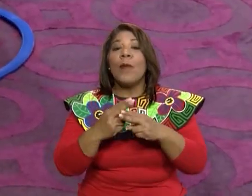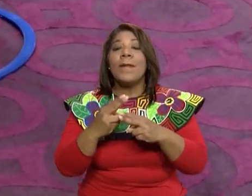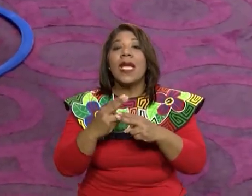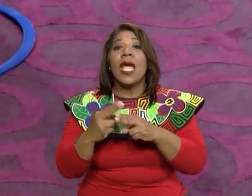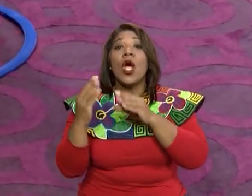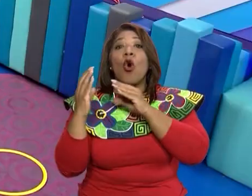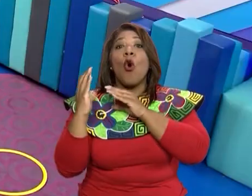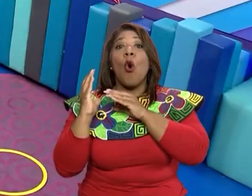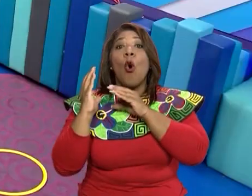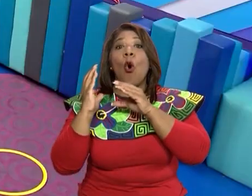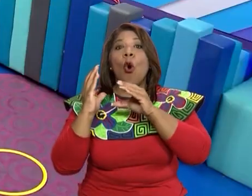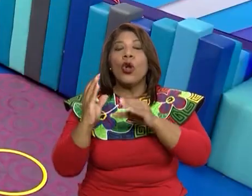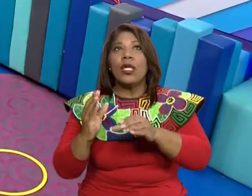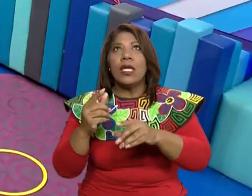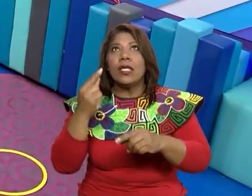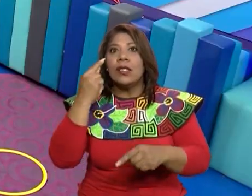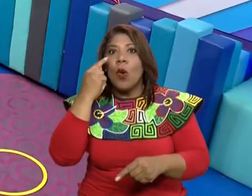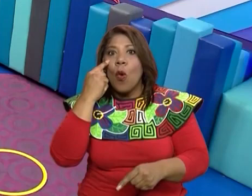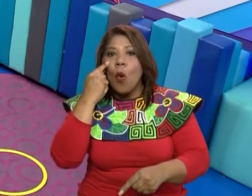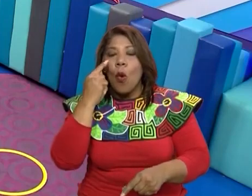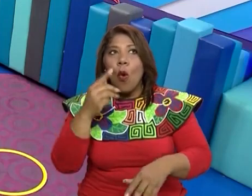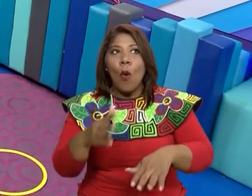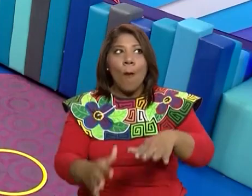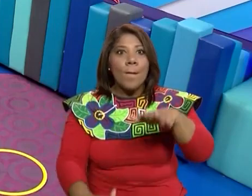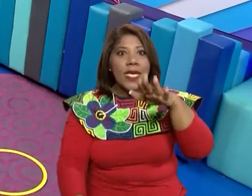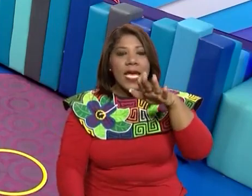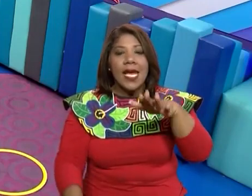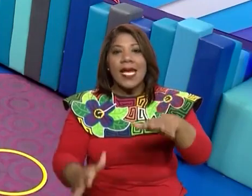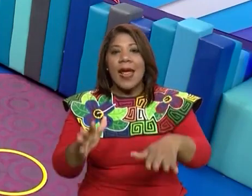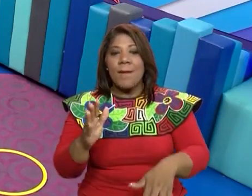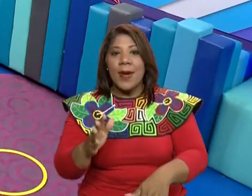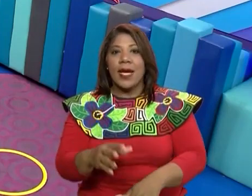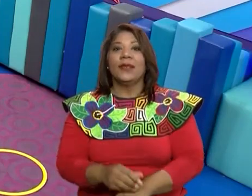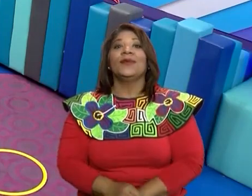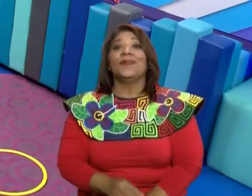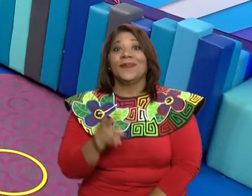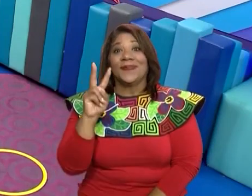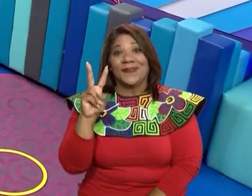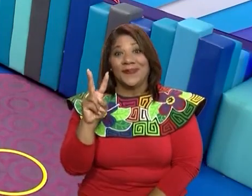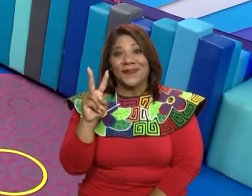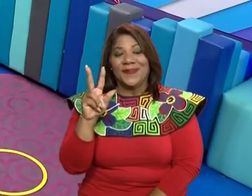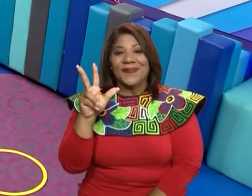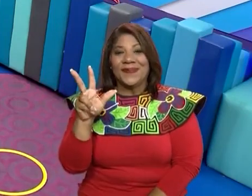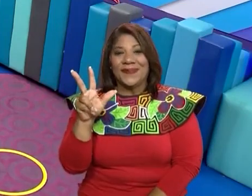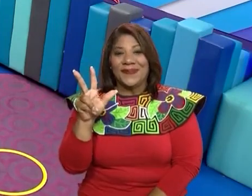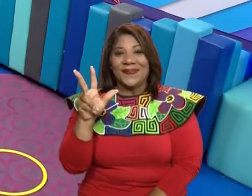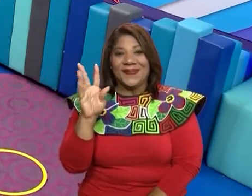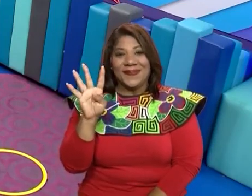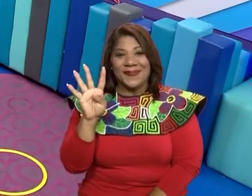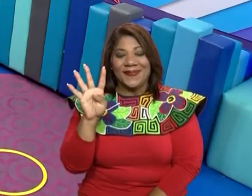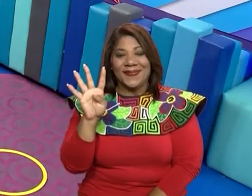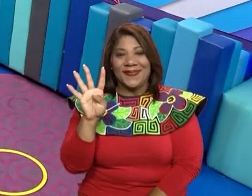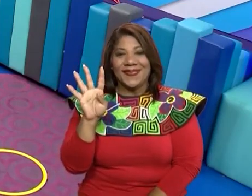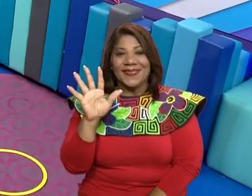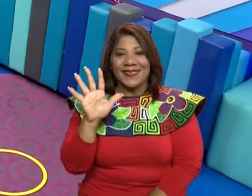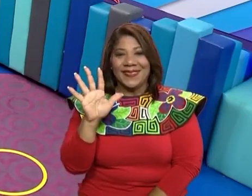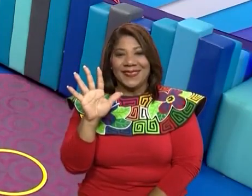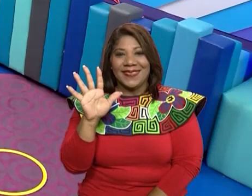Iniciamos. Uno, dos, tres, cuatro,